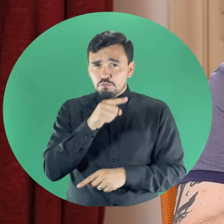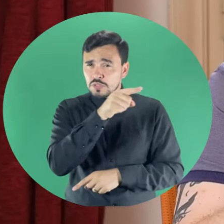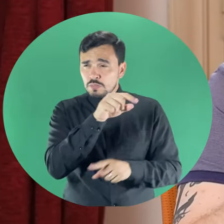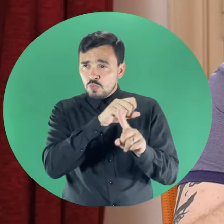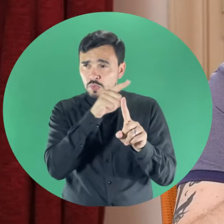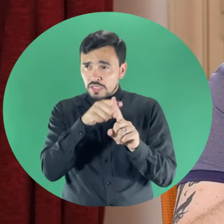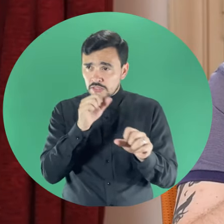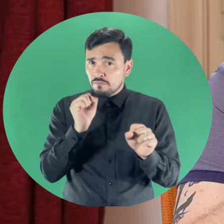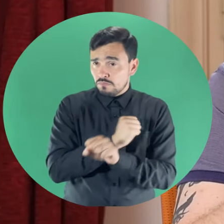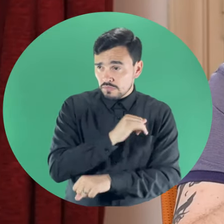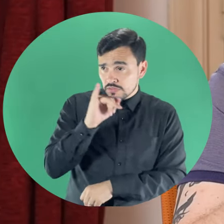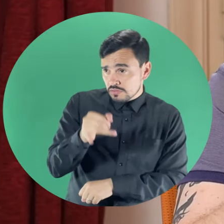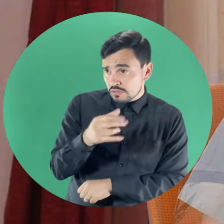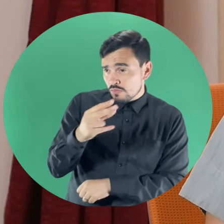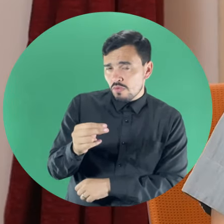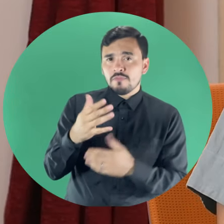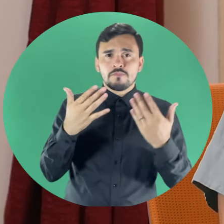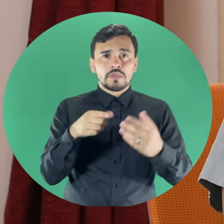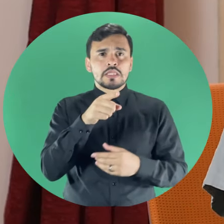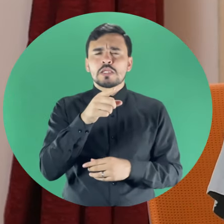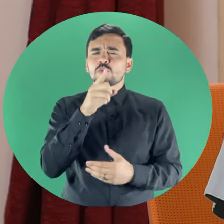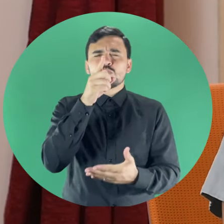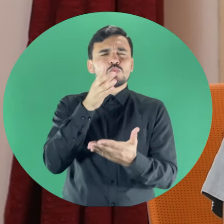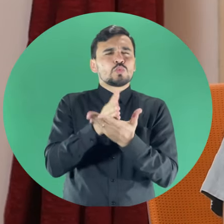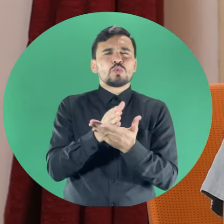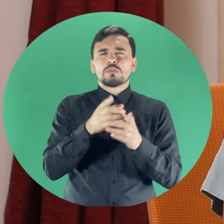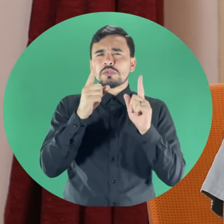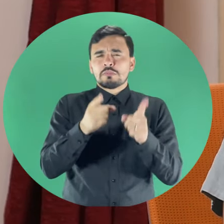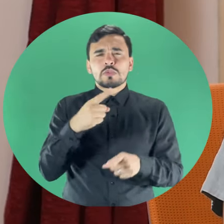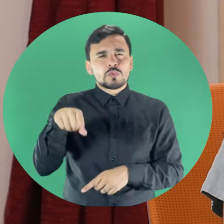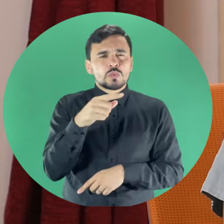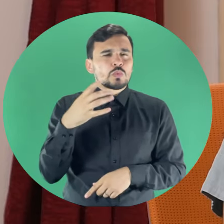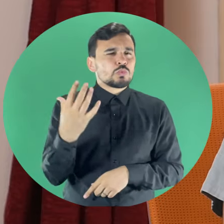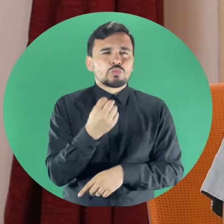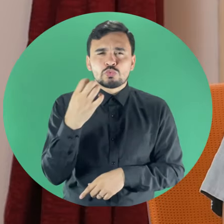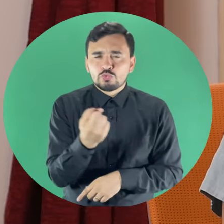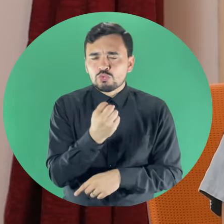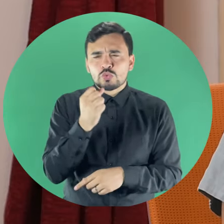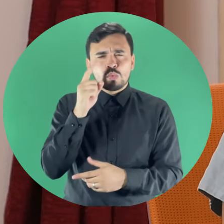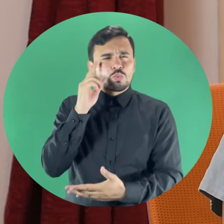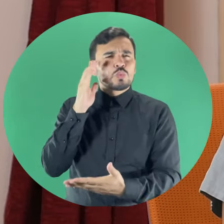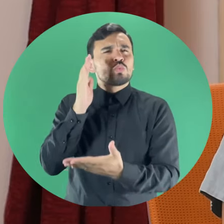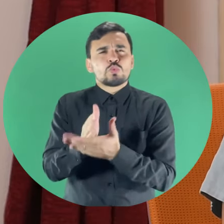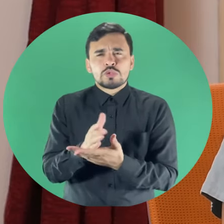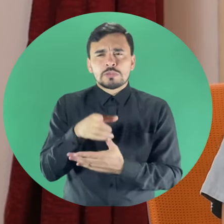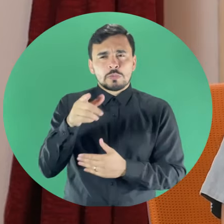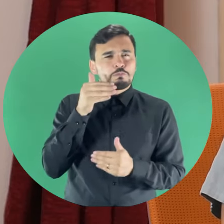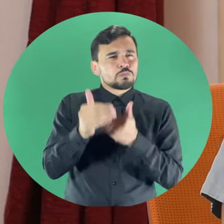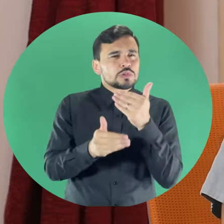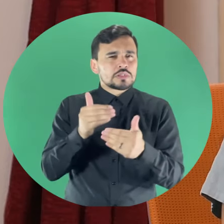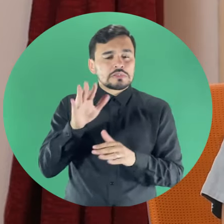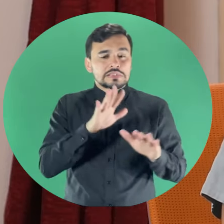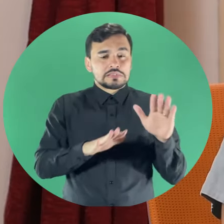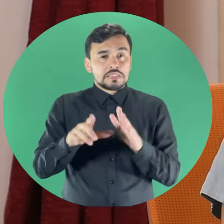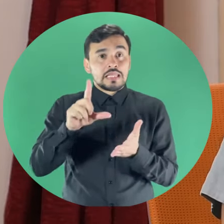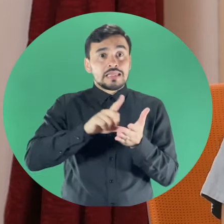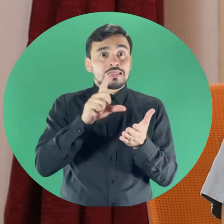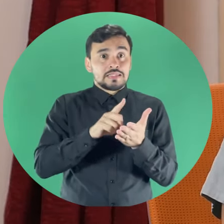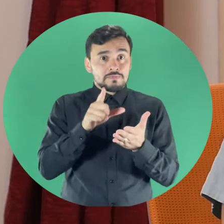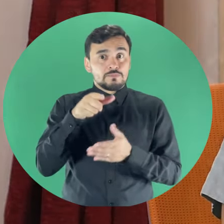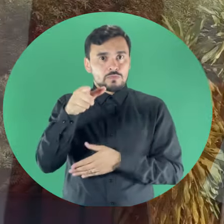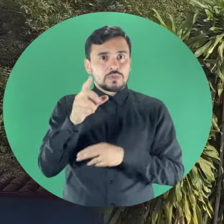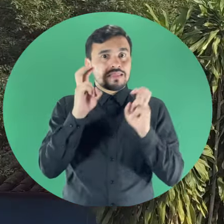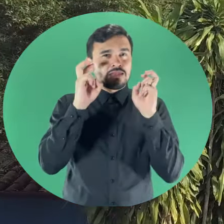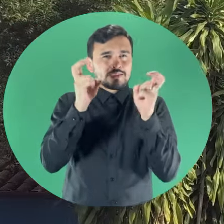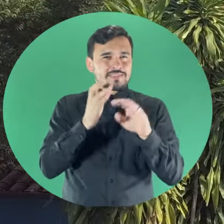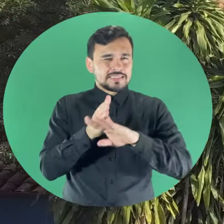primeras etapas del proyecto. Uno de los últimos componentes ya de todo este proceso en la elaboración de los libros digitales